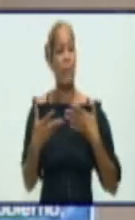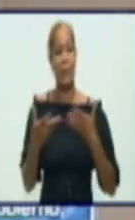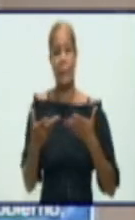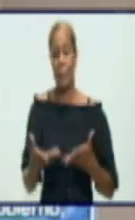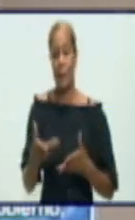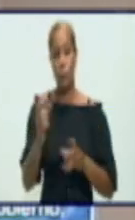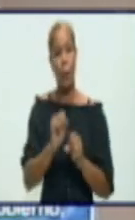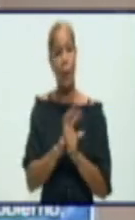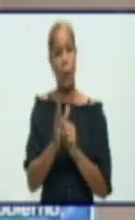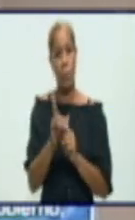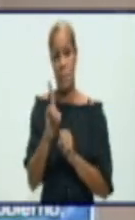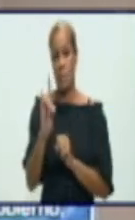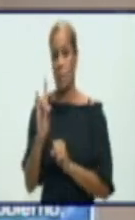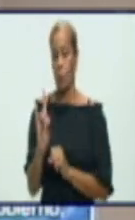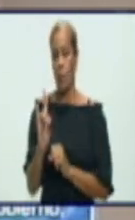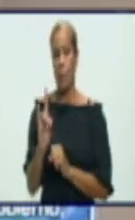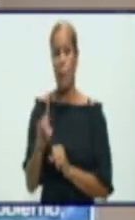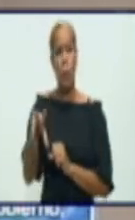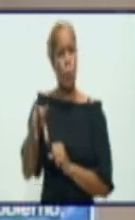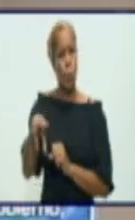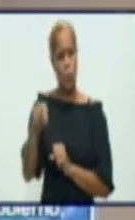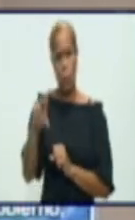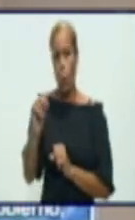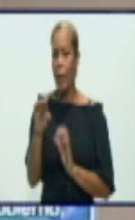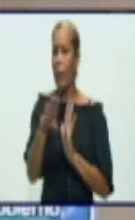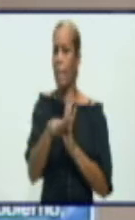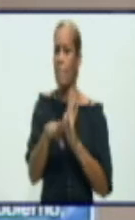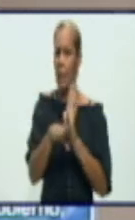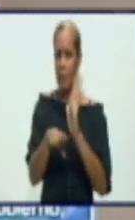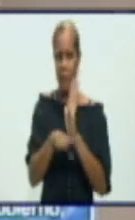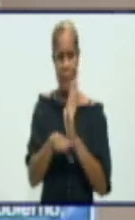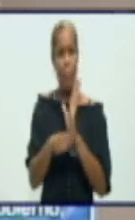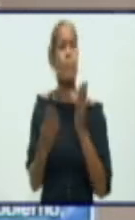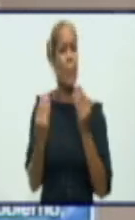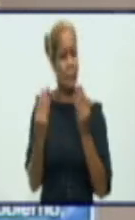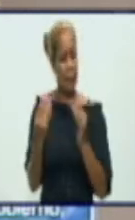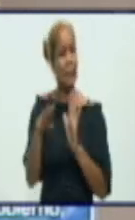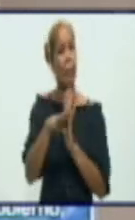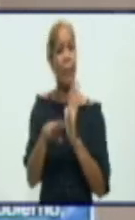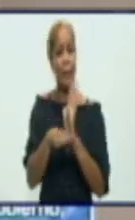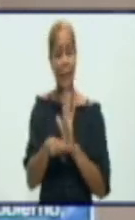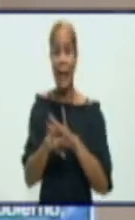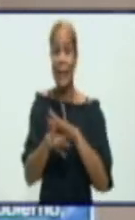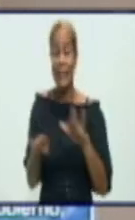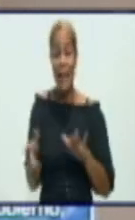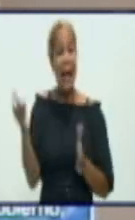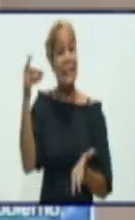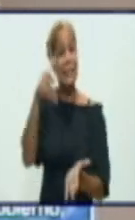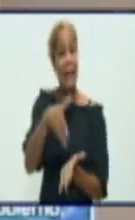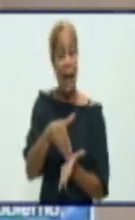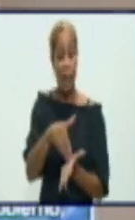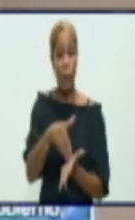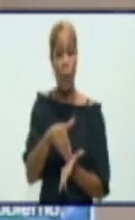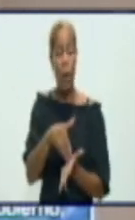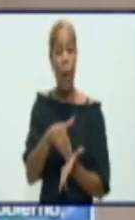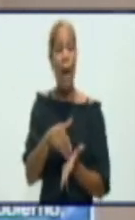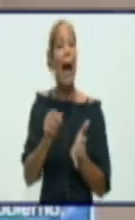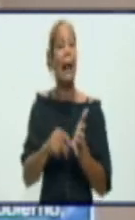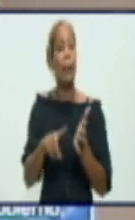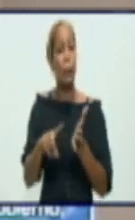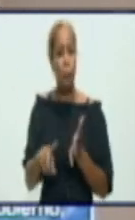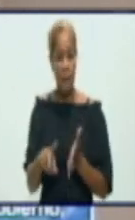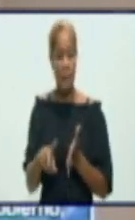Con un nuevo número de medidas, con un incremento de medidas que han llegado a la provincia, las hemos